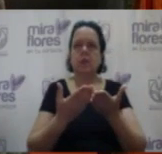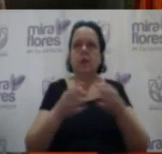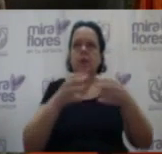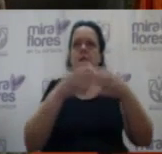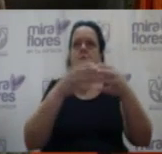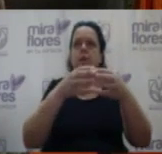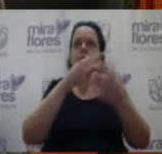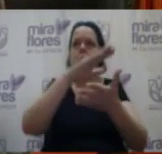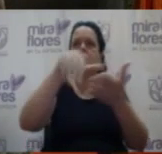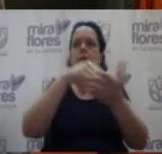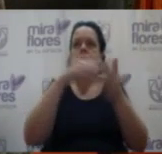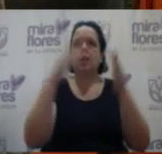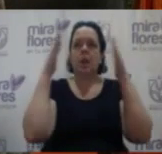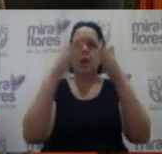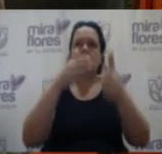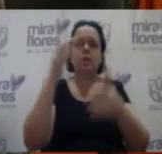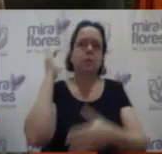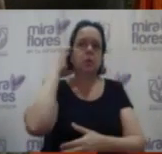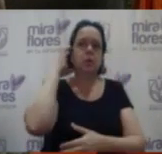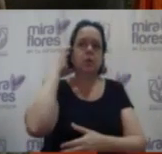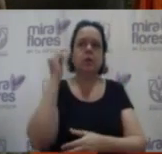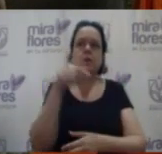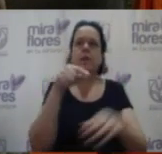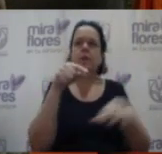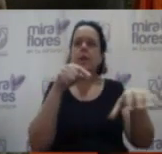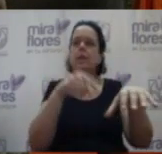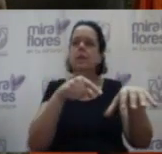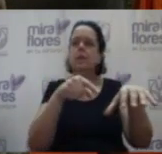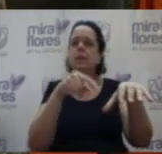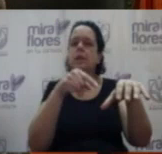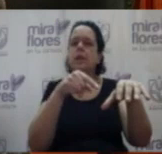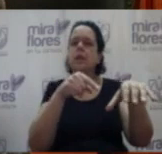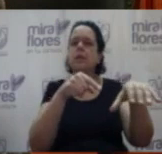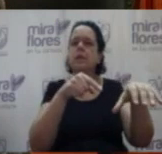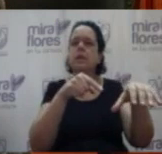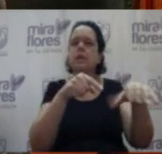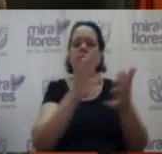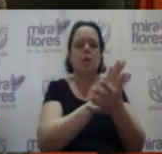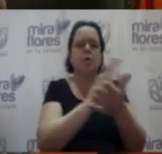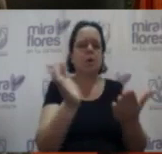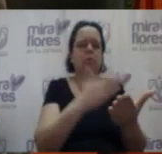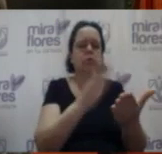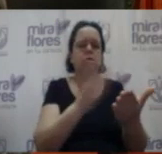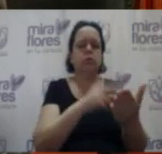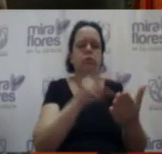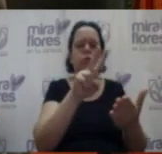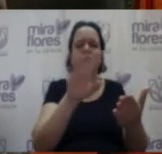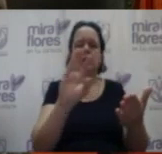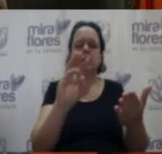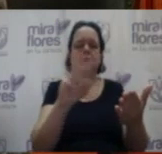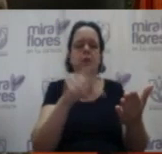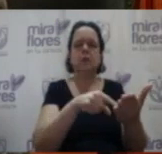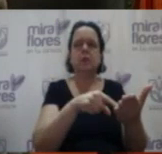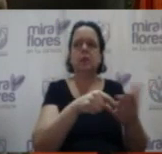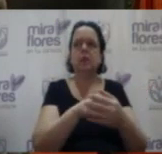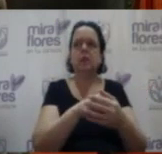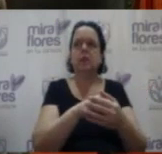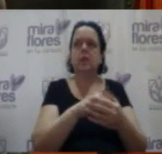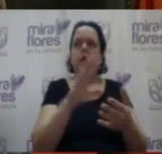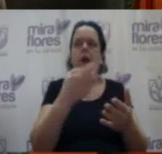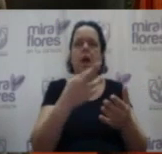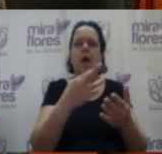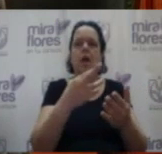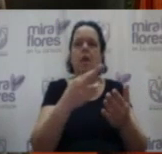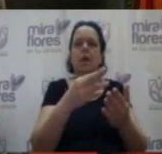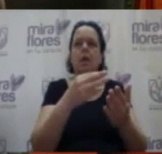en la que a pesar de que en la página veintiséis existe la